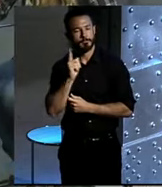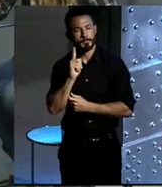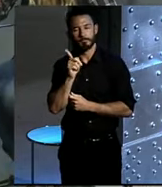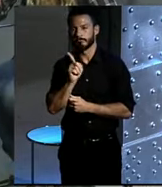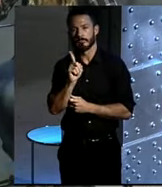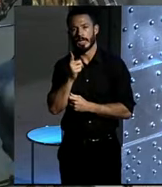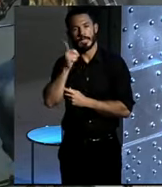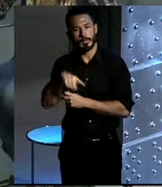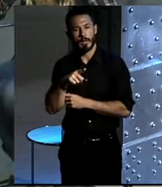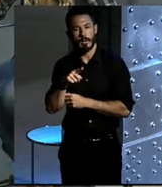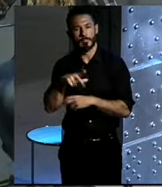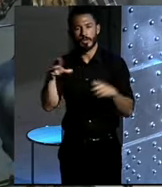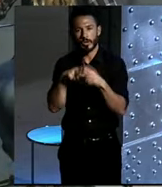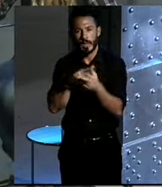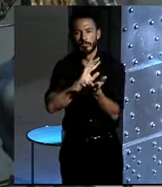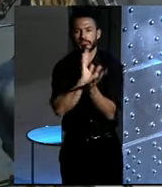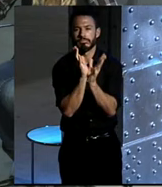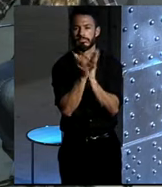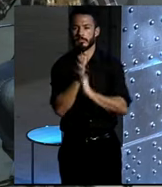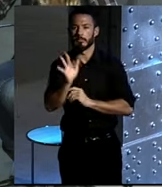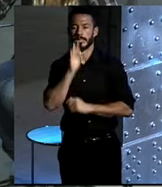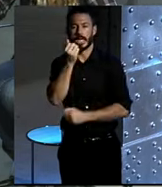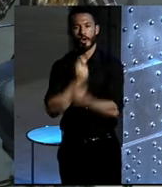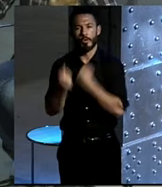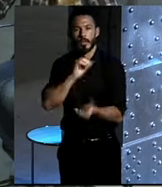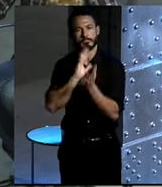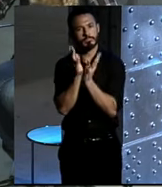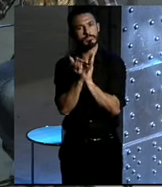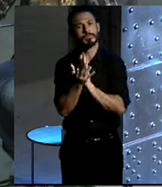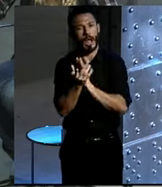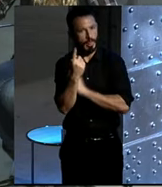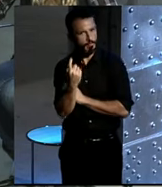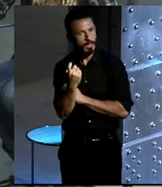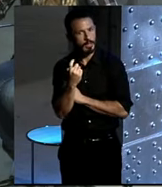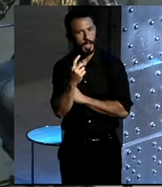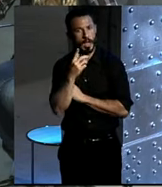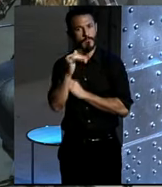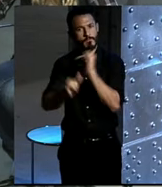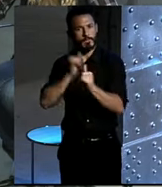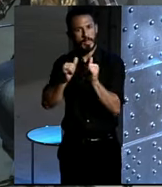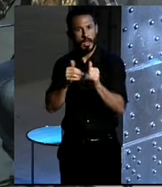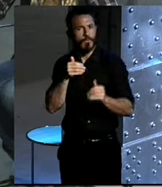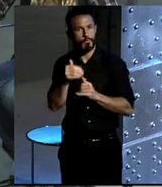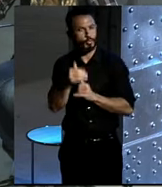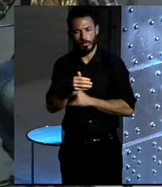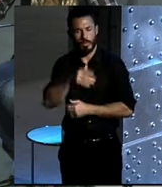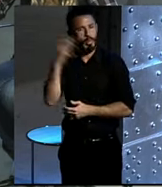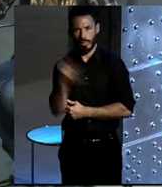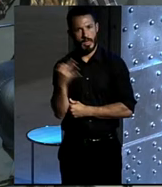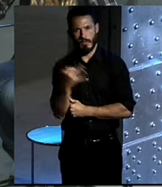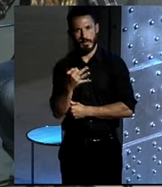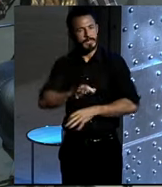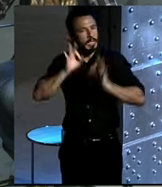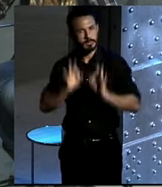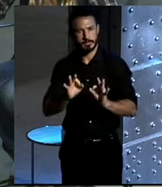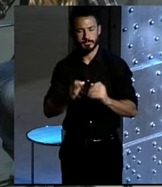transformación social y económica muy necesaria. La bici es el futuro de las ciudades, ni más ni menos. En una de